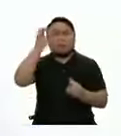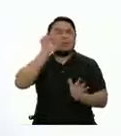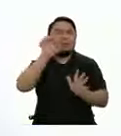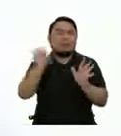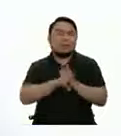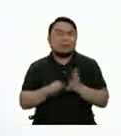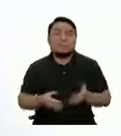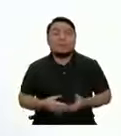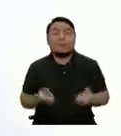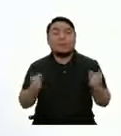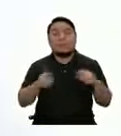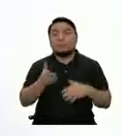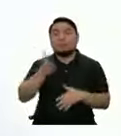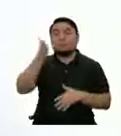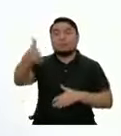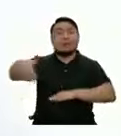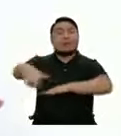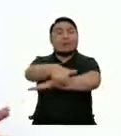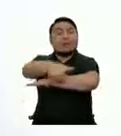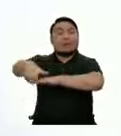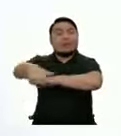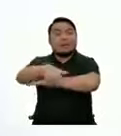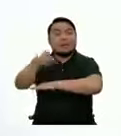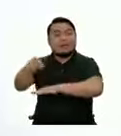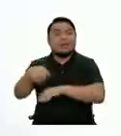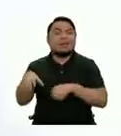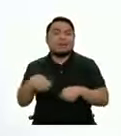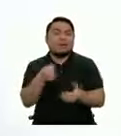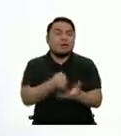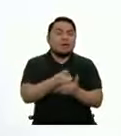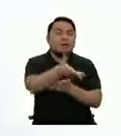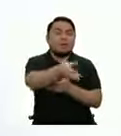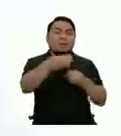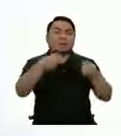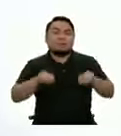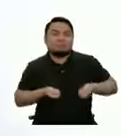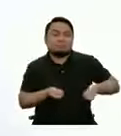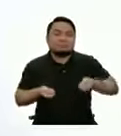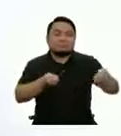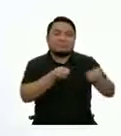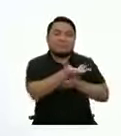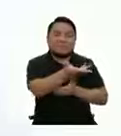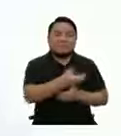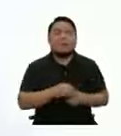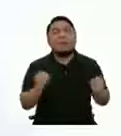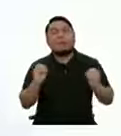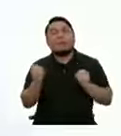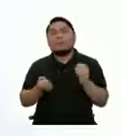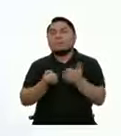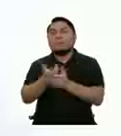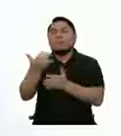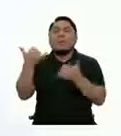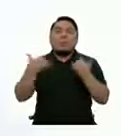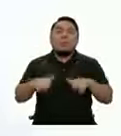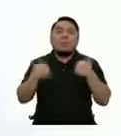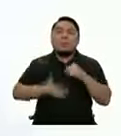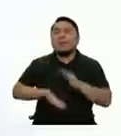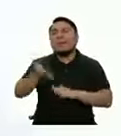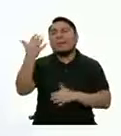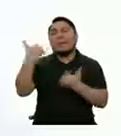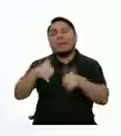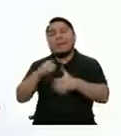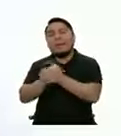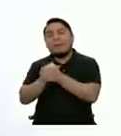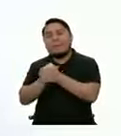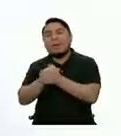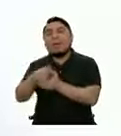Cuando vamos por la calle Hacemos compras en el mercado Cuando salimos a jugar con las y los amigos